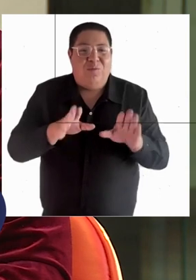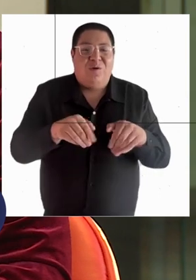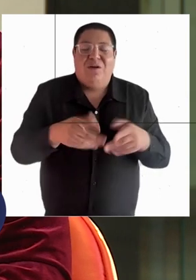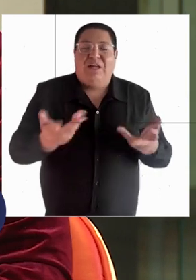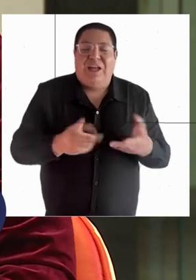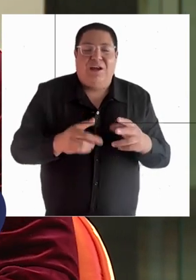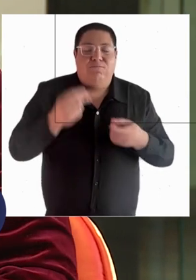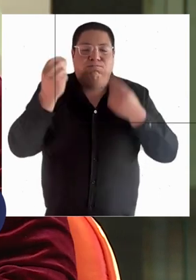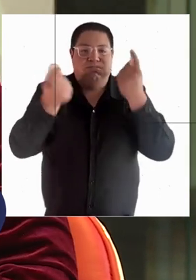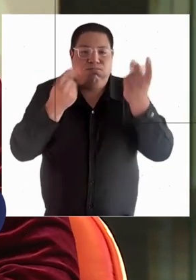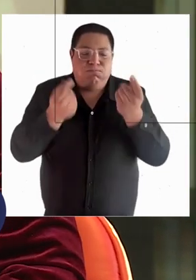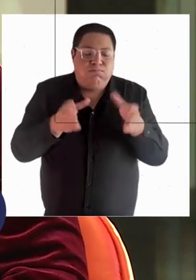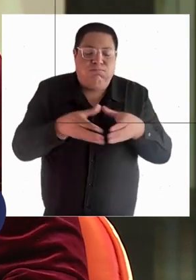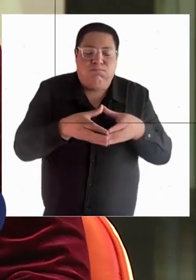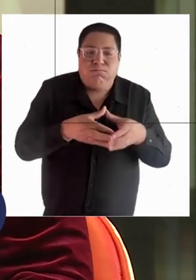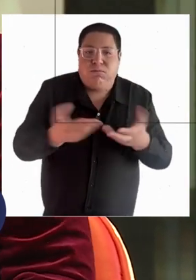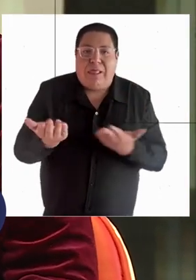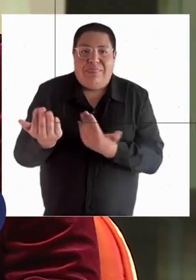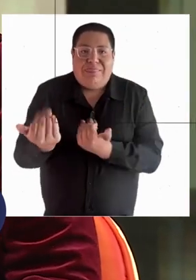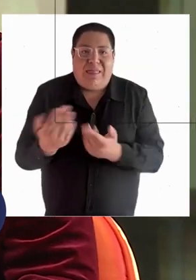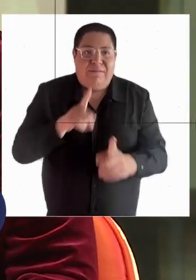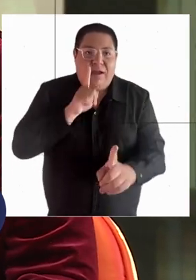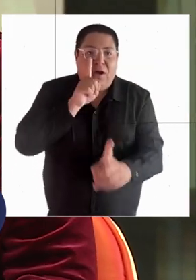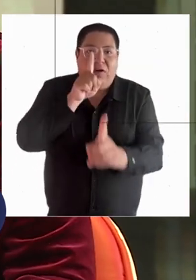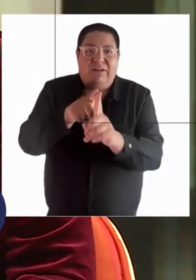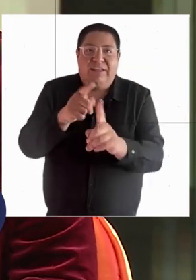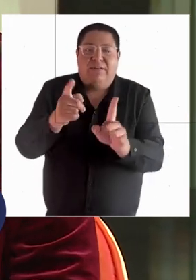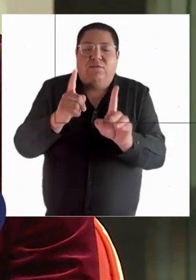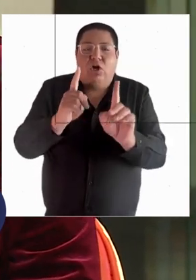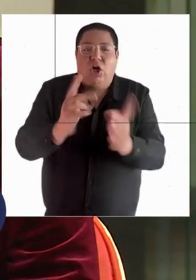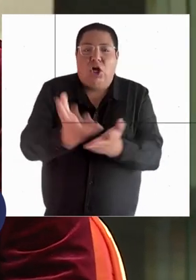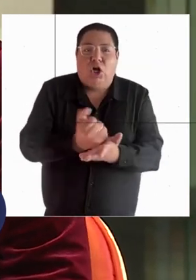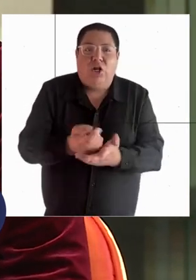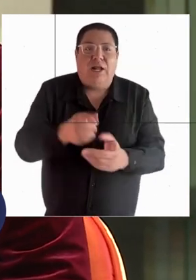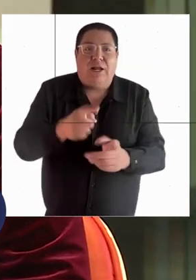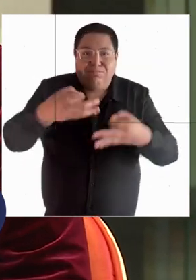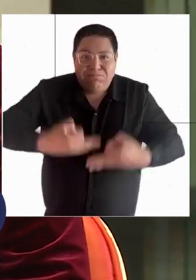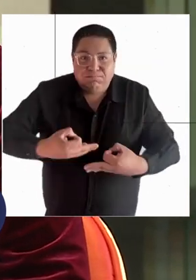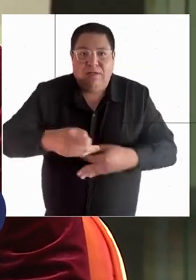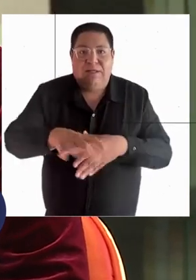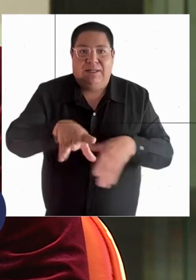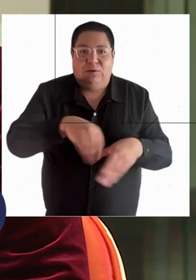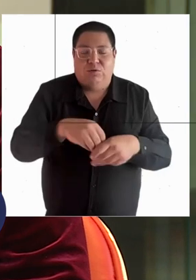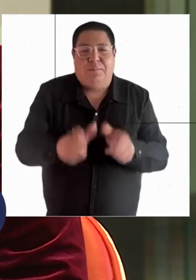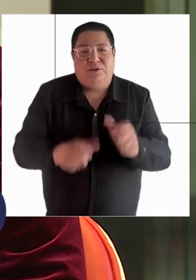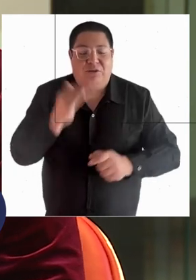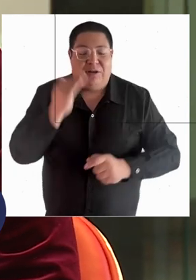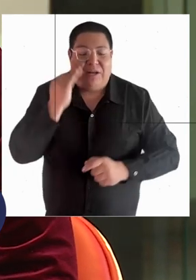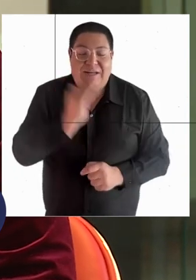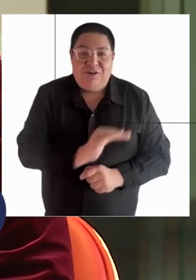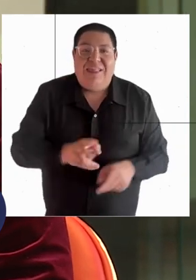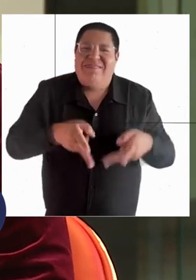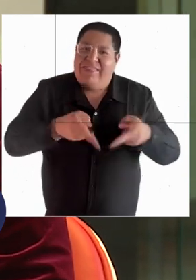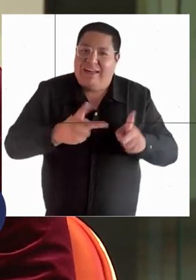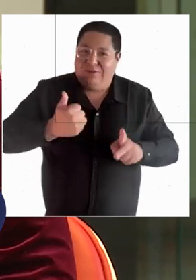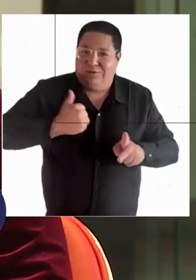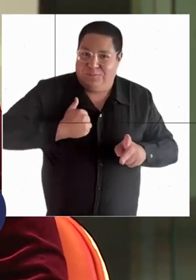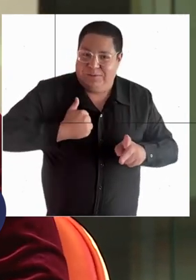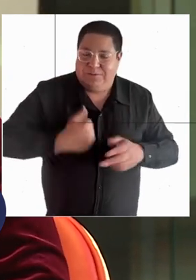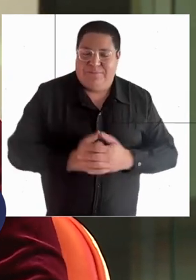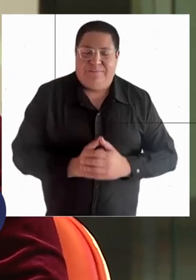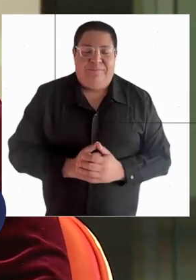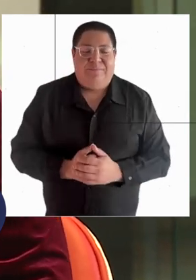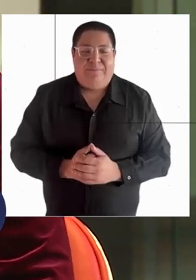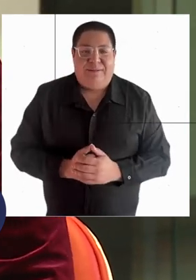las relaciones, básicamente. Esto es como el lado más divertido de nuestro enfoque, es que queremos que nuestros hijos vayan